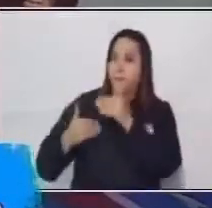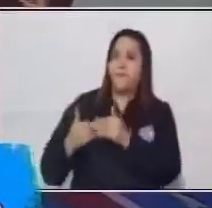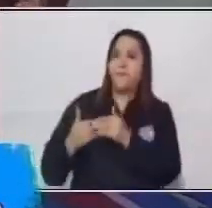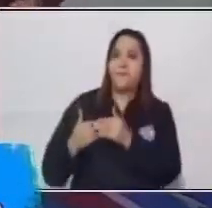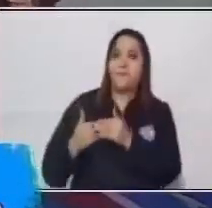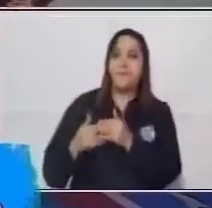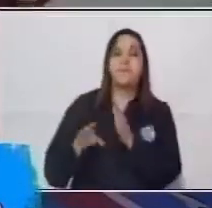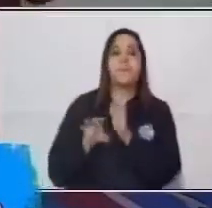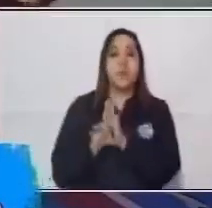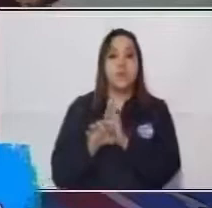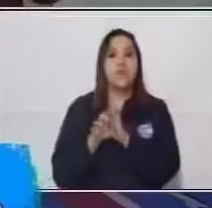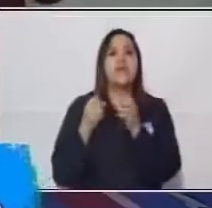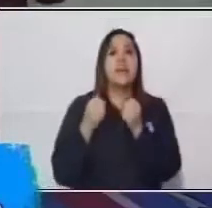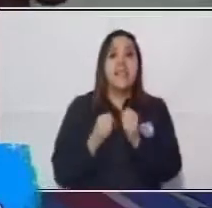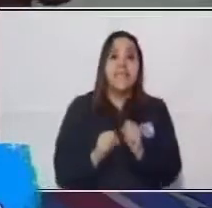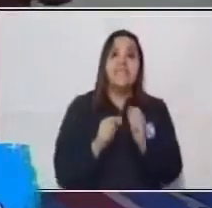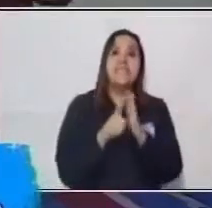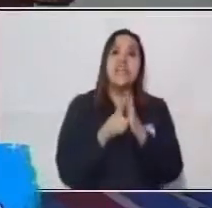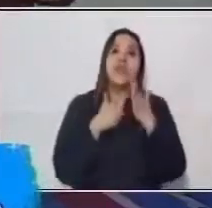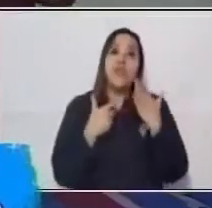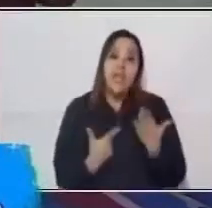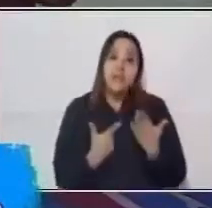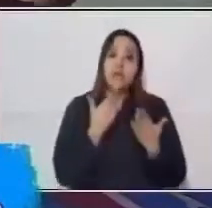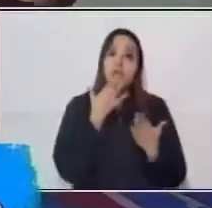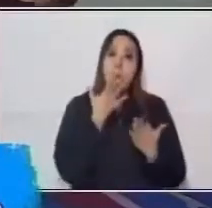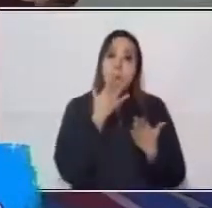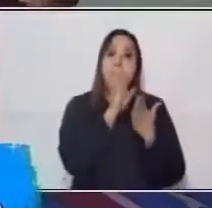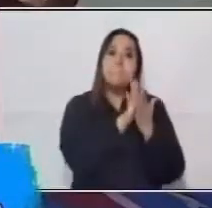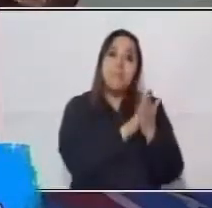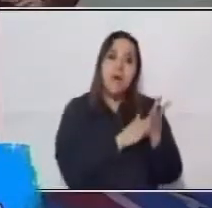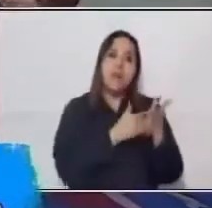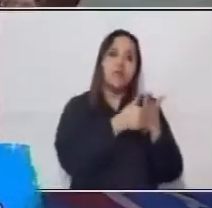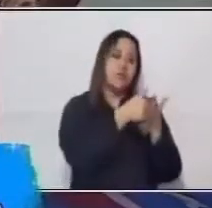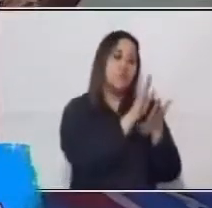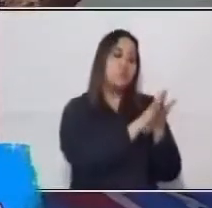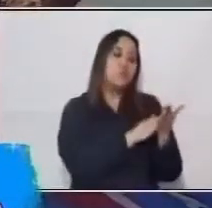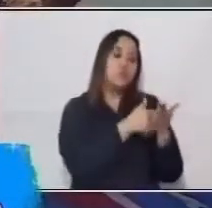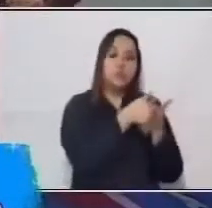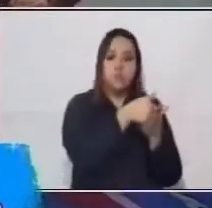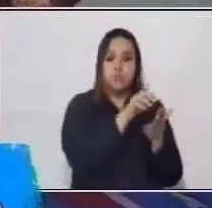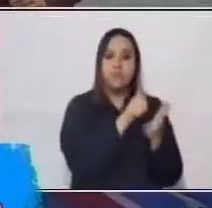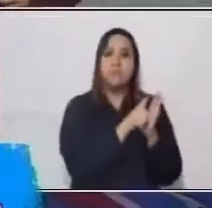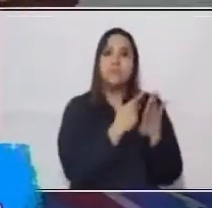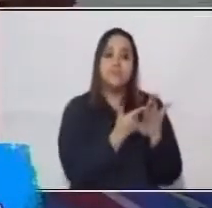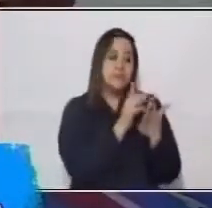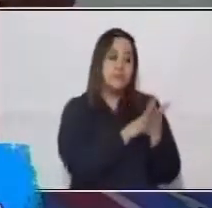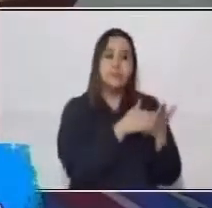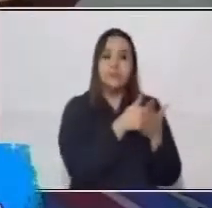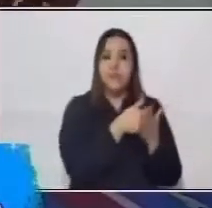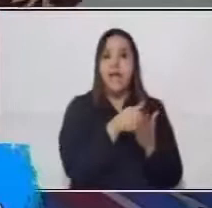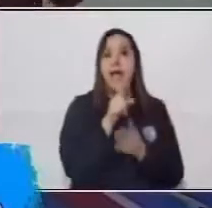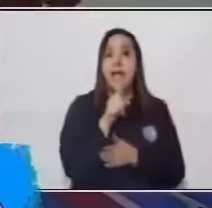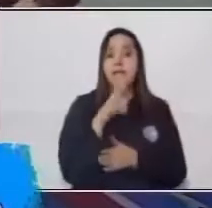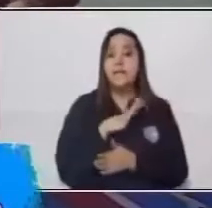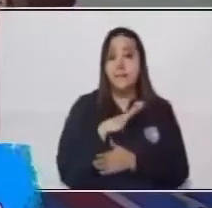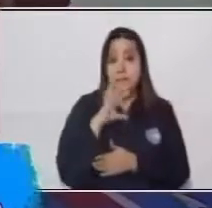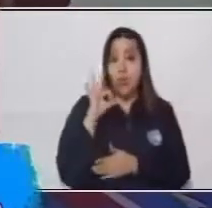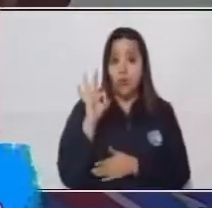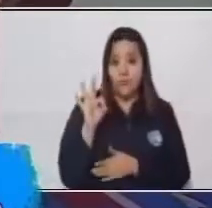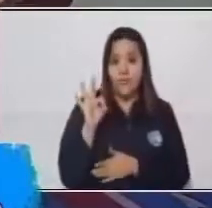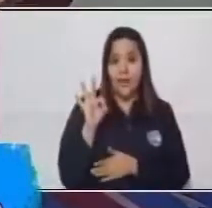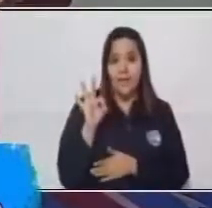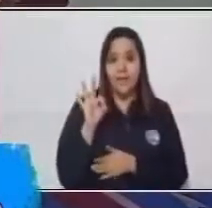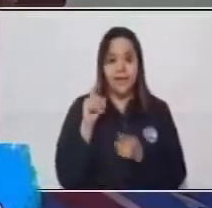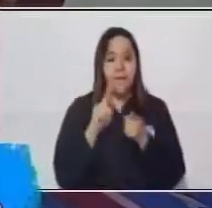pintados con jeroglíficos pero estos libros pues son tres, ¿verdad? Y estaban escritos en